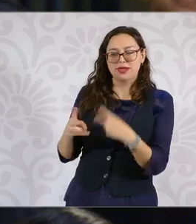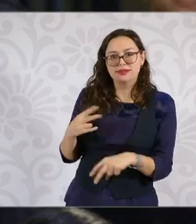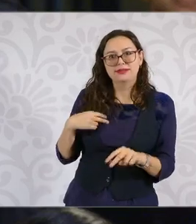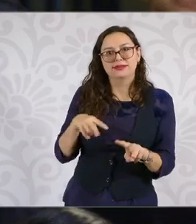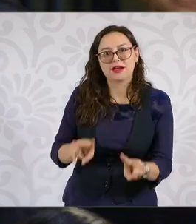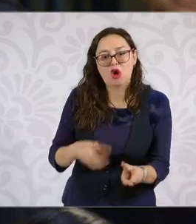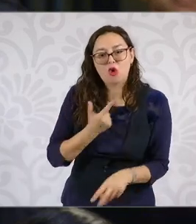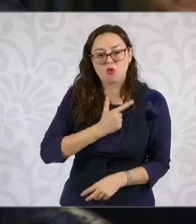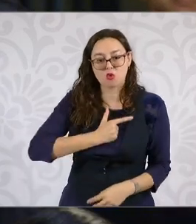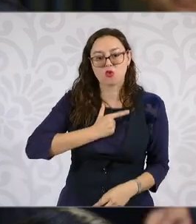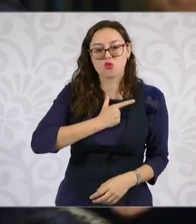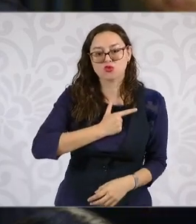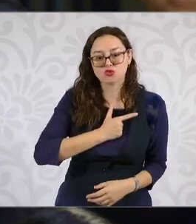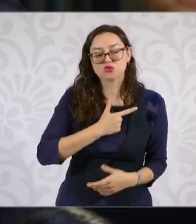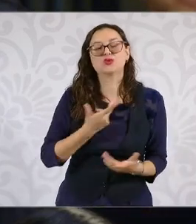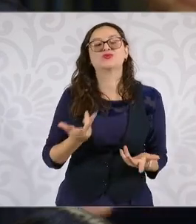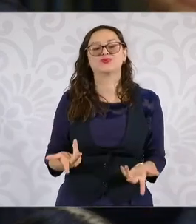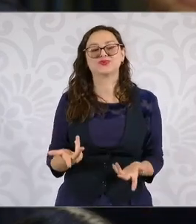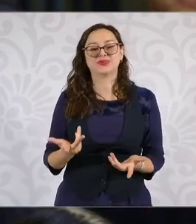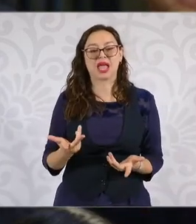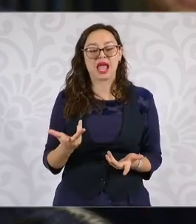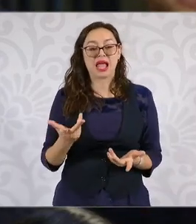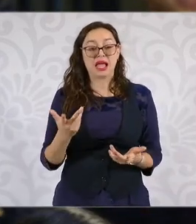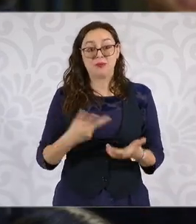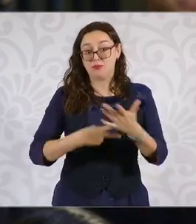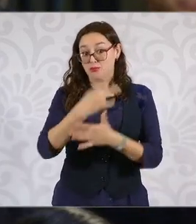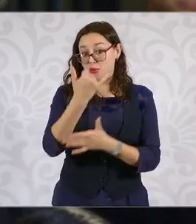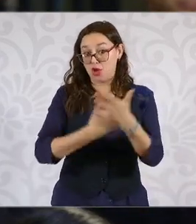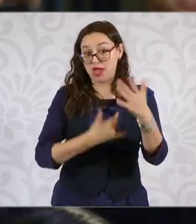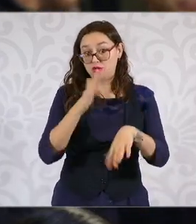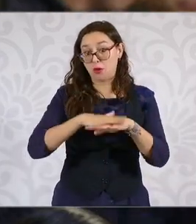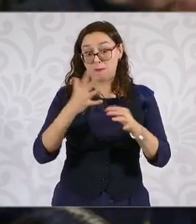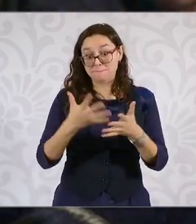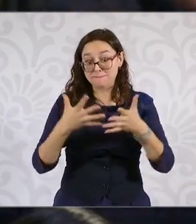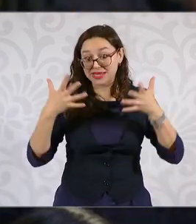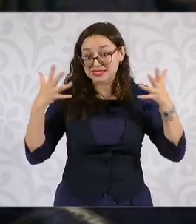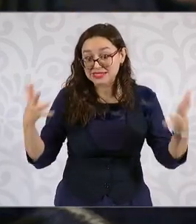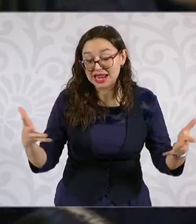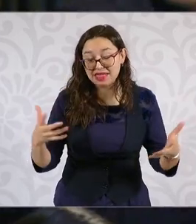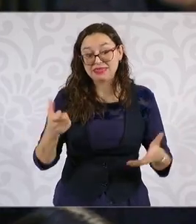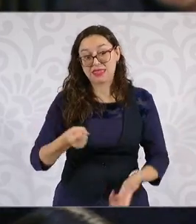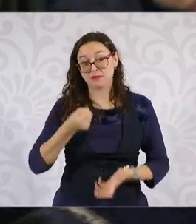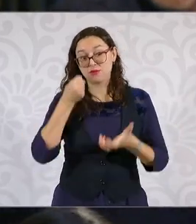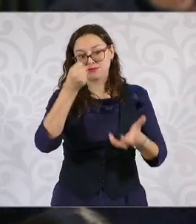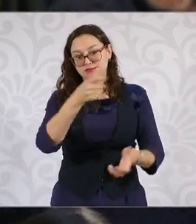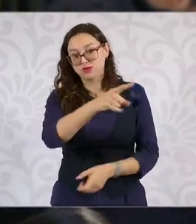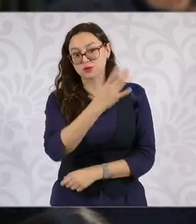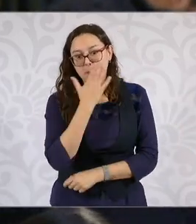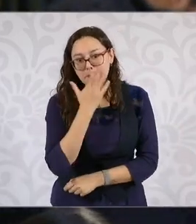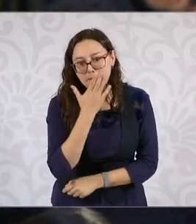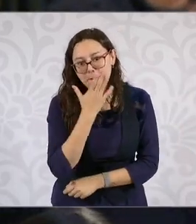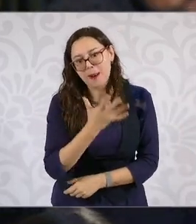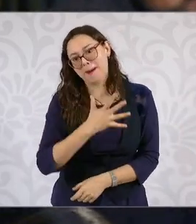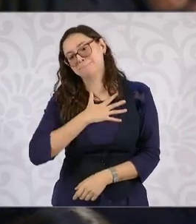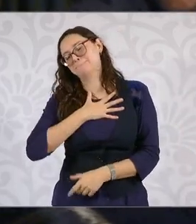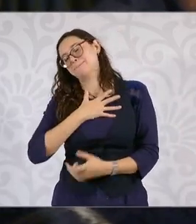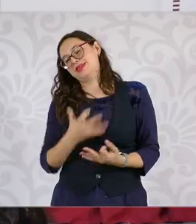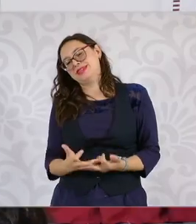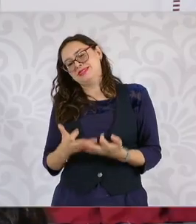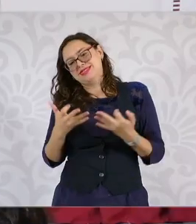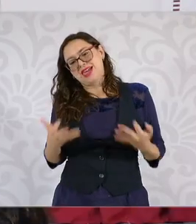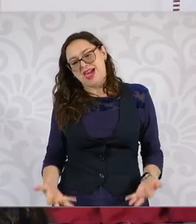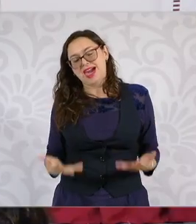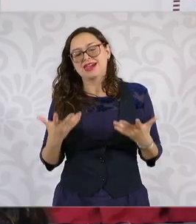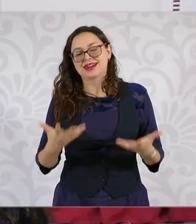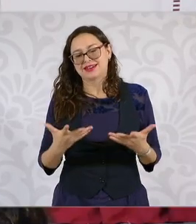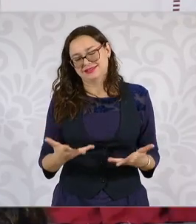aunque no se dijo abiertamente ayer, el mayor proyecto de inversión que hay en este momento en México está en Sonora, este de México Pacific Limited.